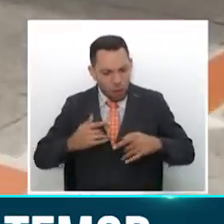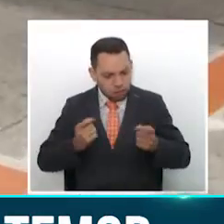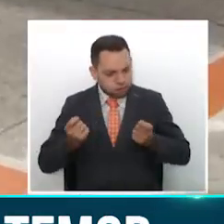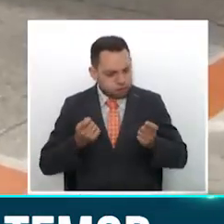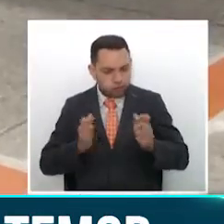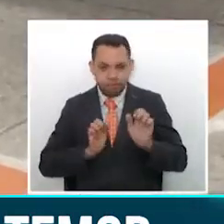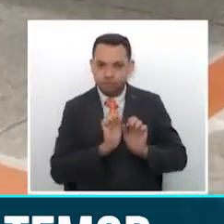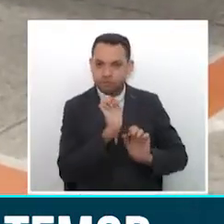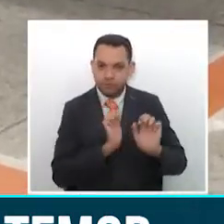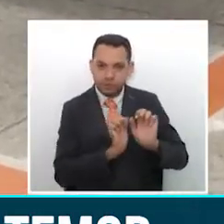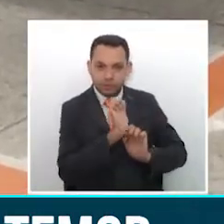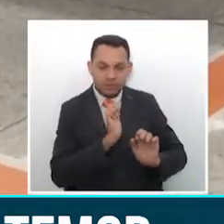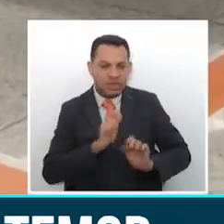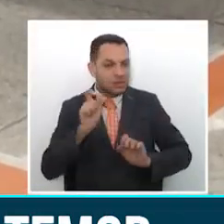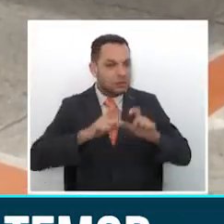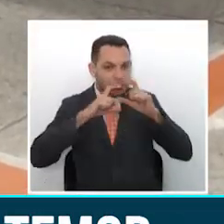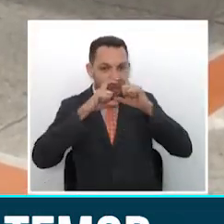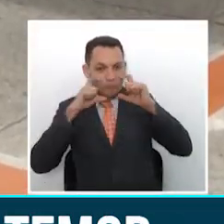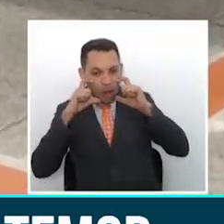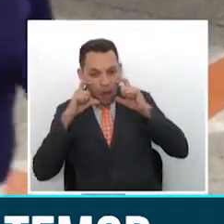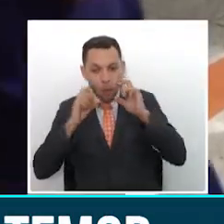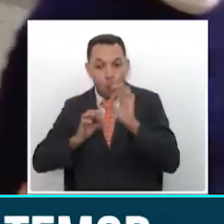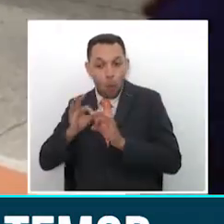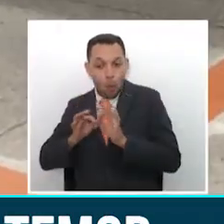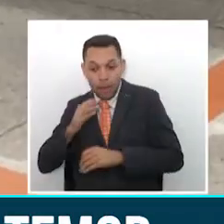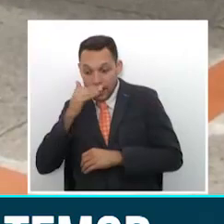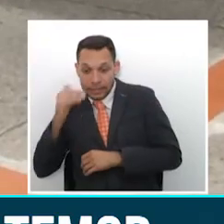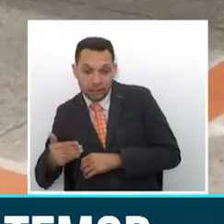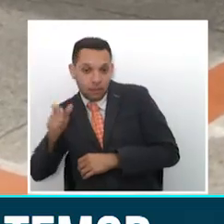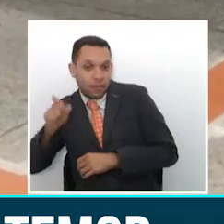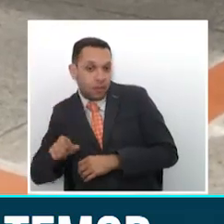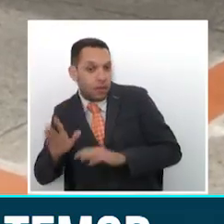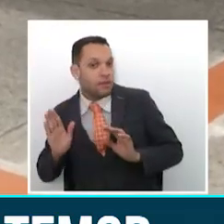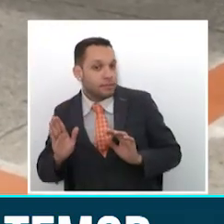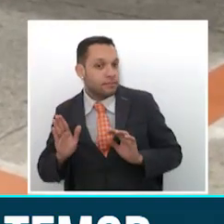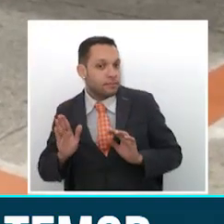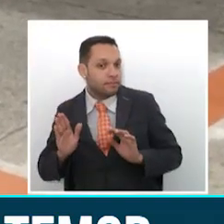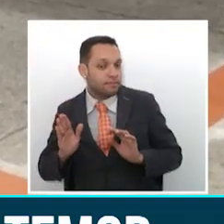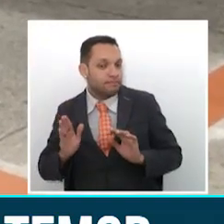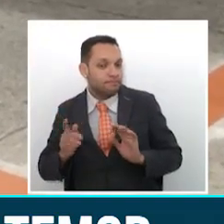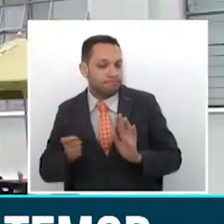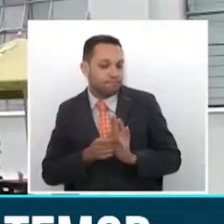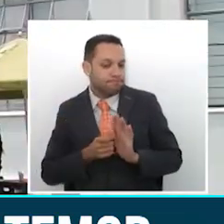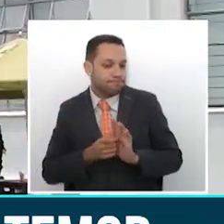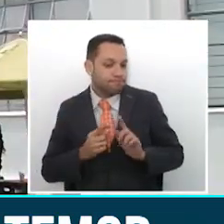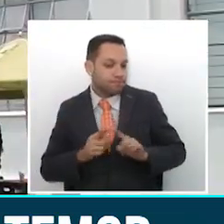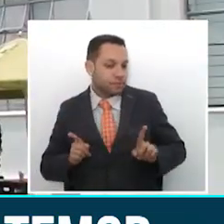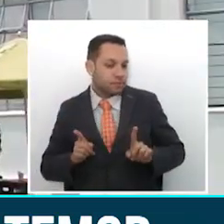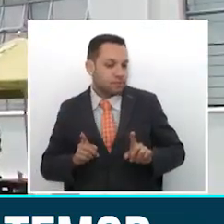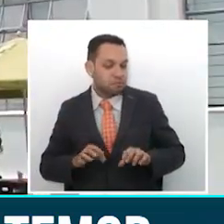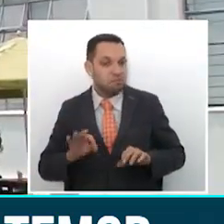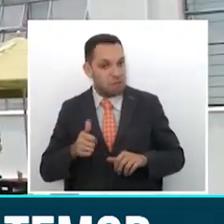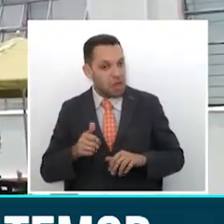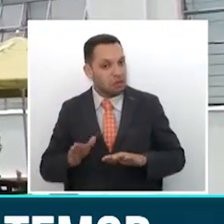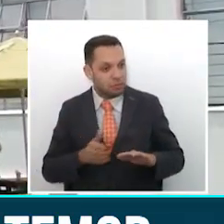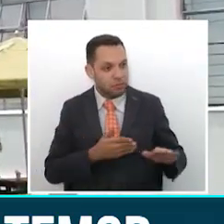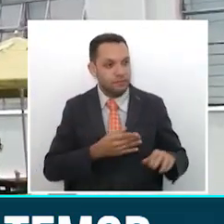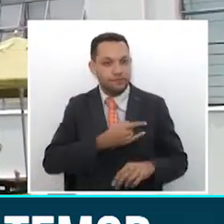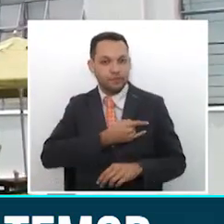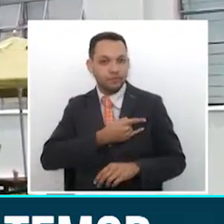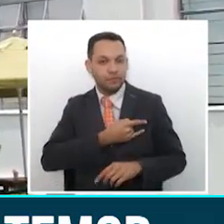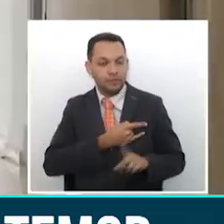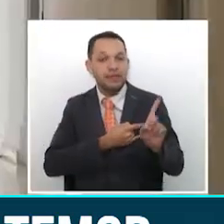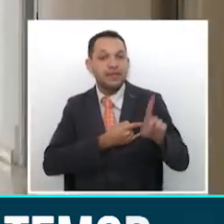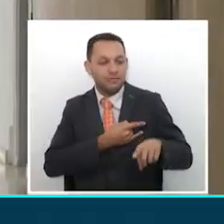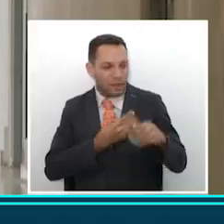están arriesgando a los niños mucho, pero me parece bien. Las universidades también están